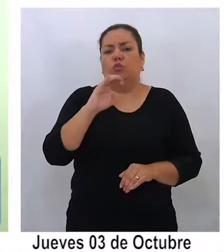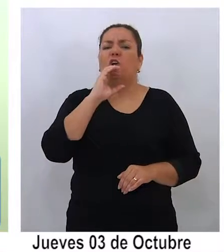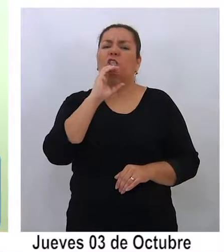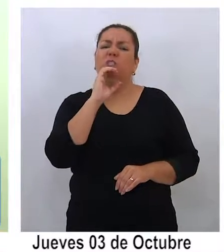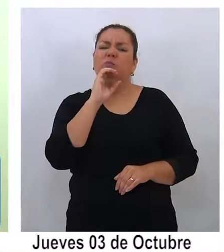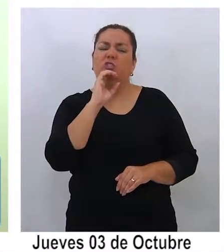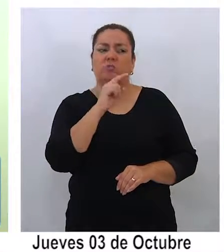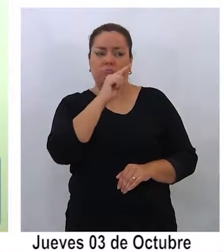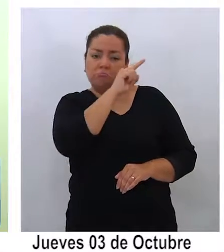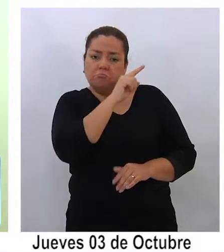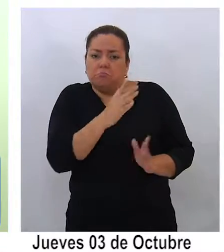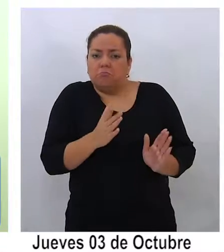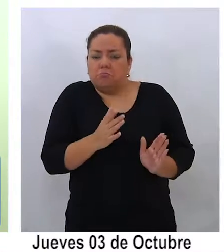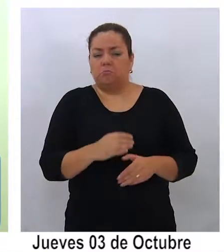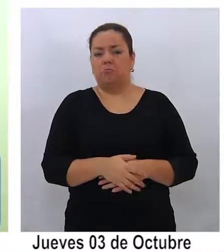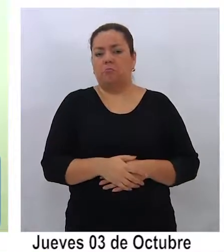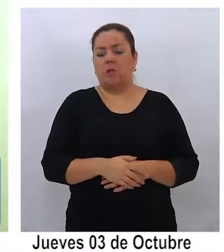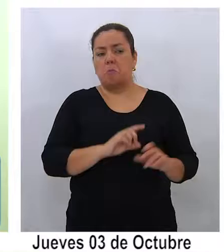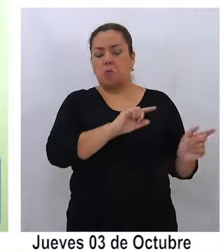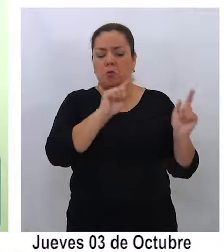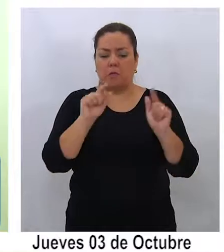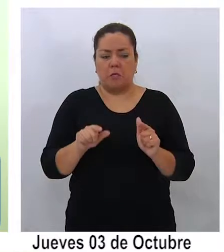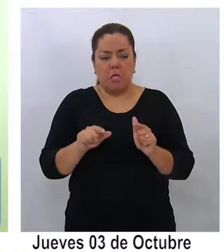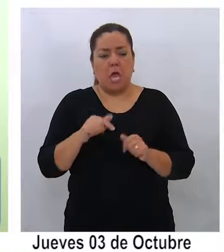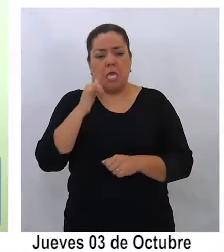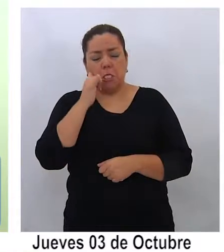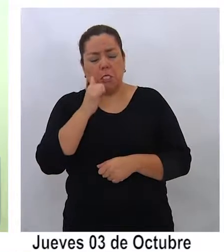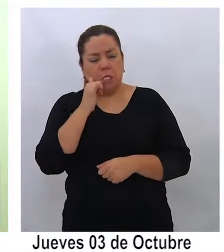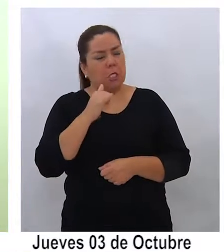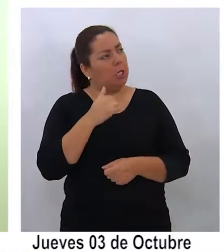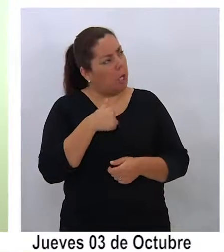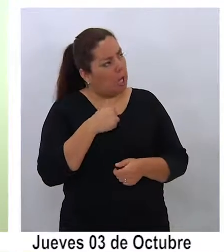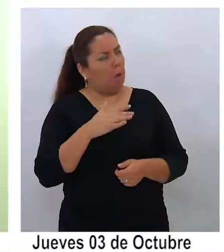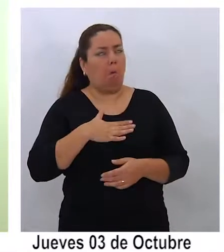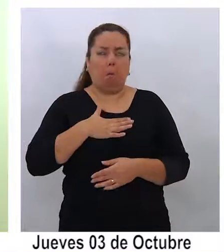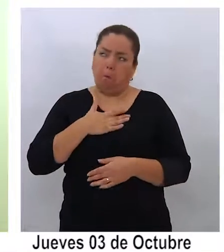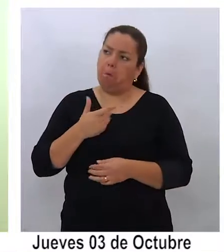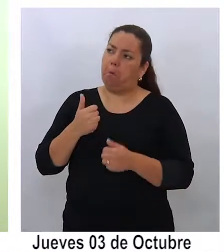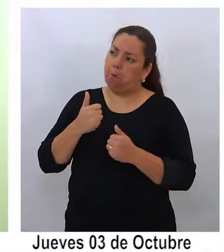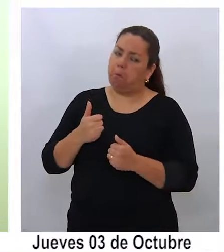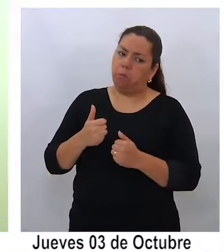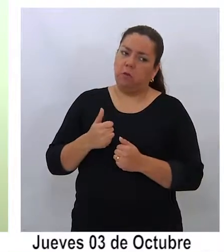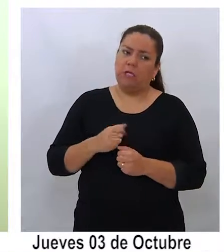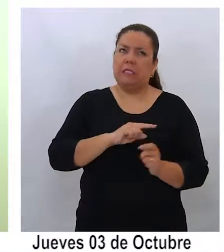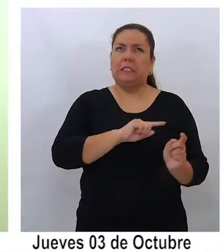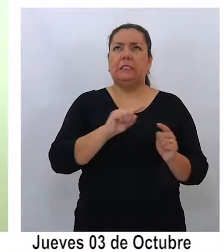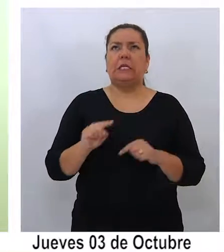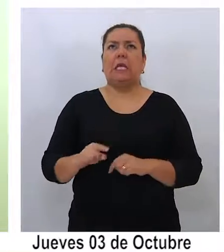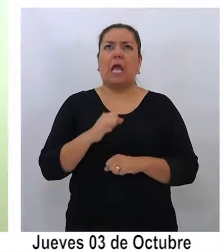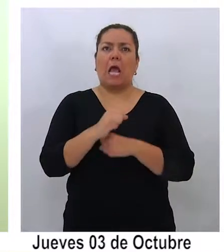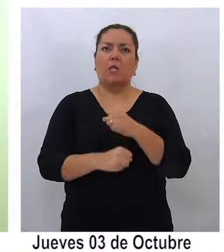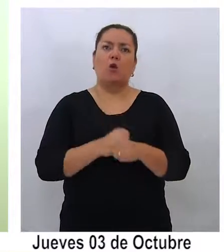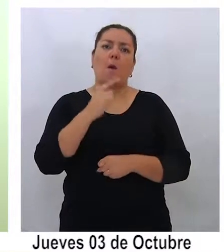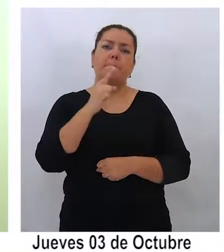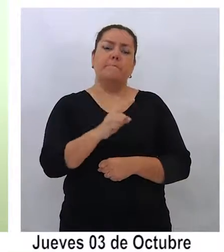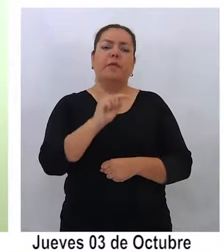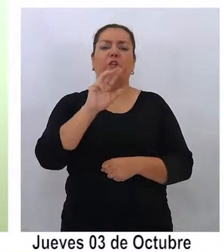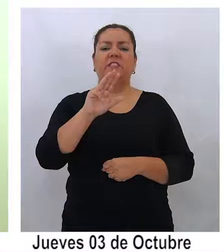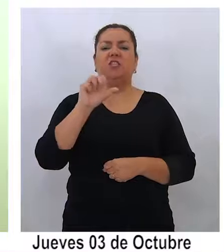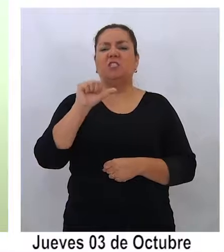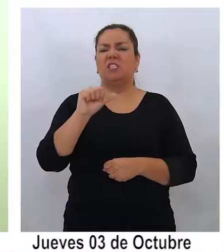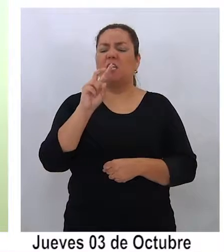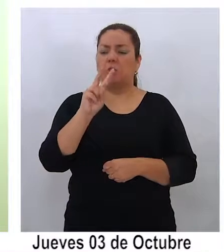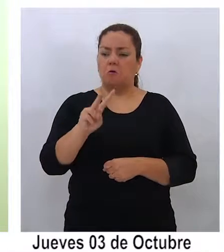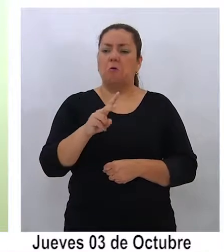Concepción, pero Iquique me acogió muy bien y que el año 1962 con mi familia